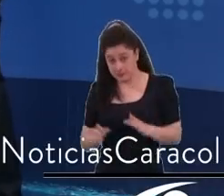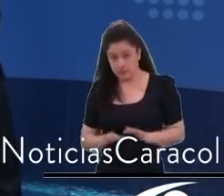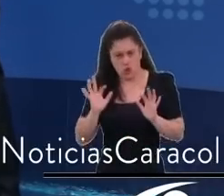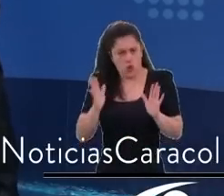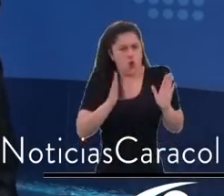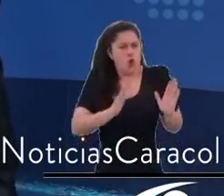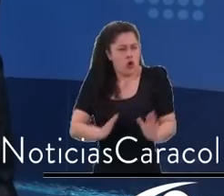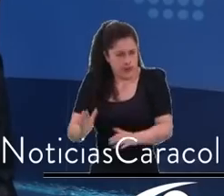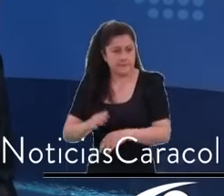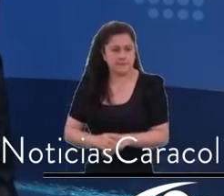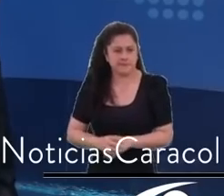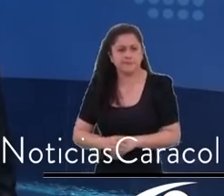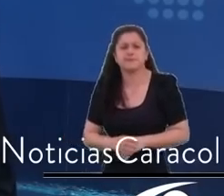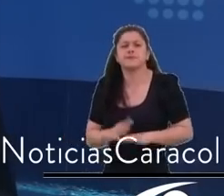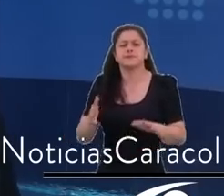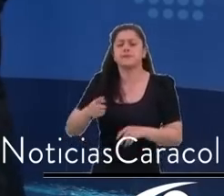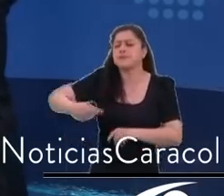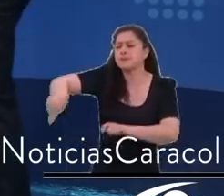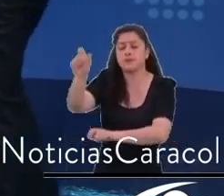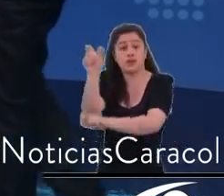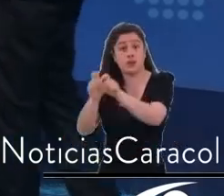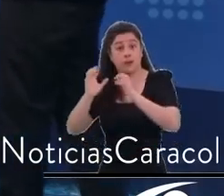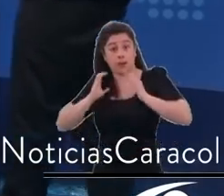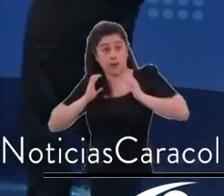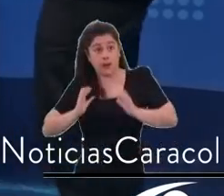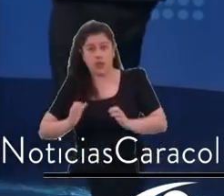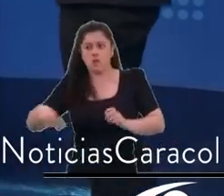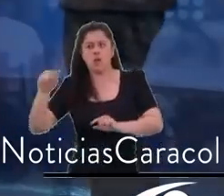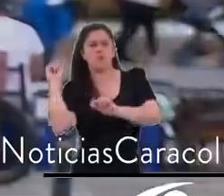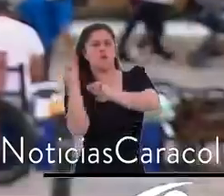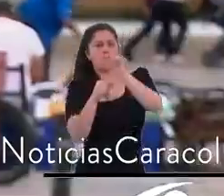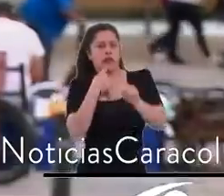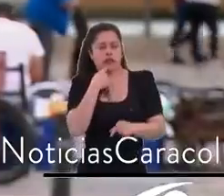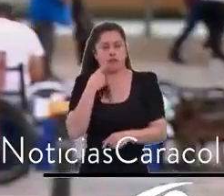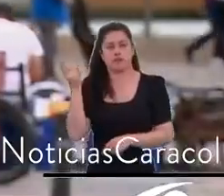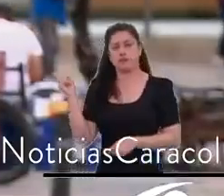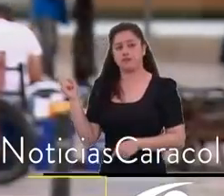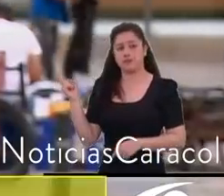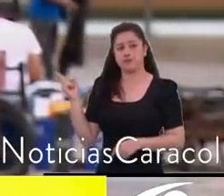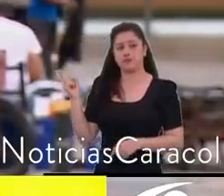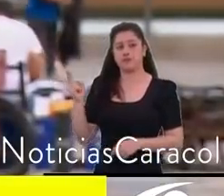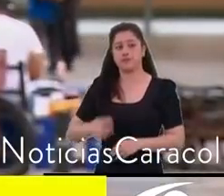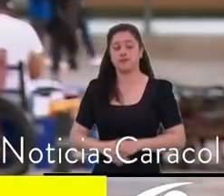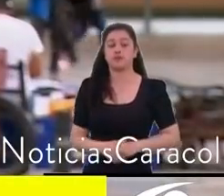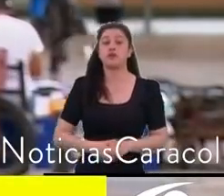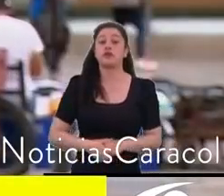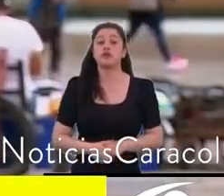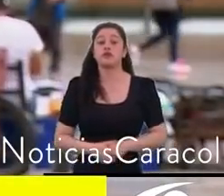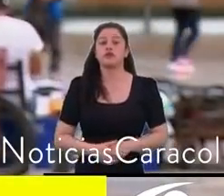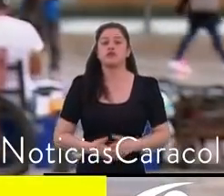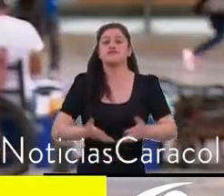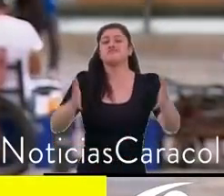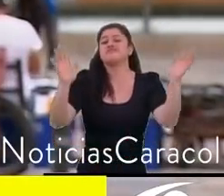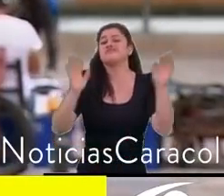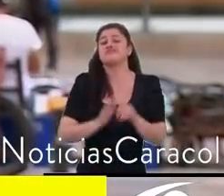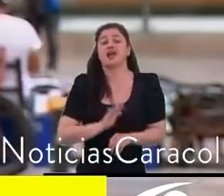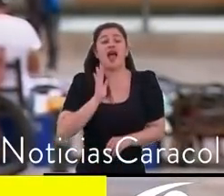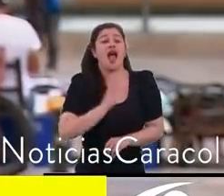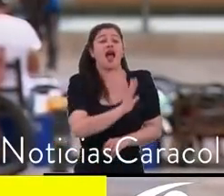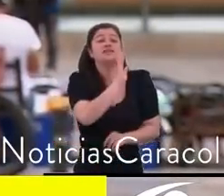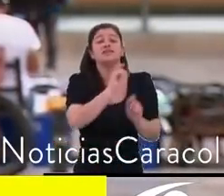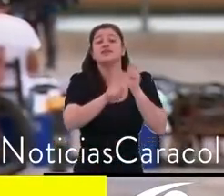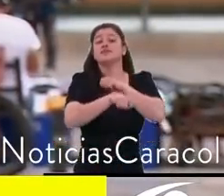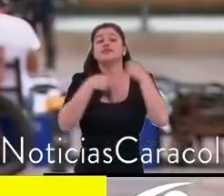haya pedido esto por decreto. Por favor. Es el talante autoritario, es el talante egoísta de una ciudad porque